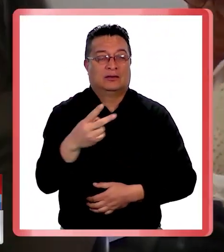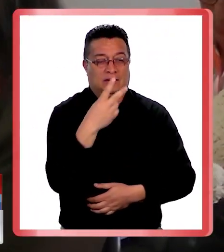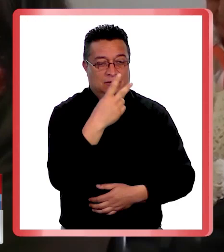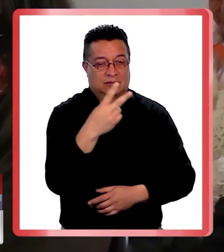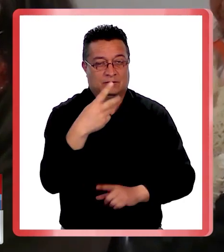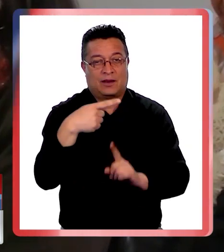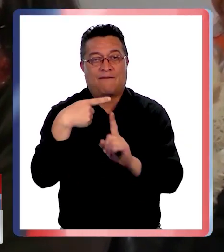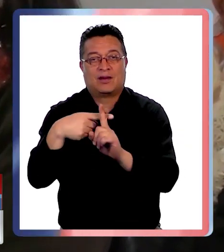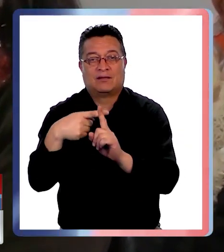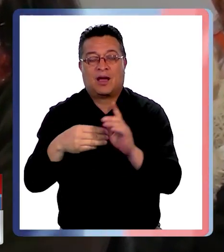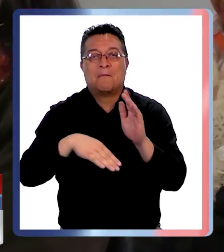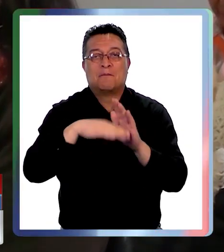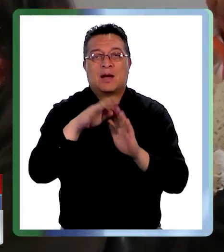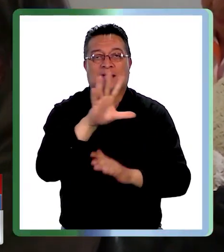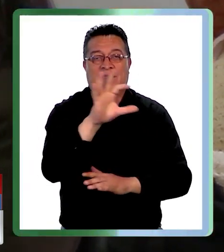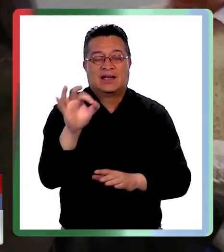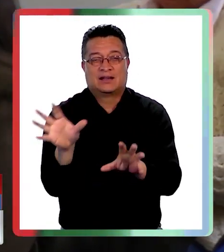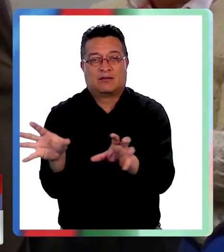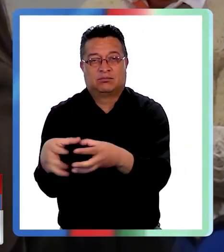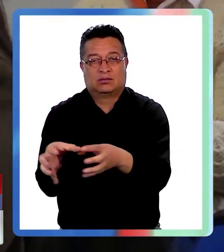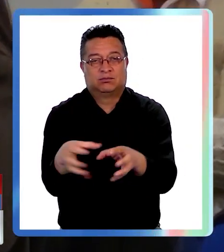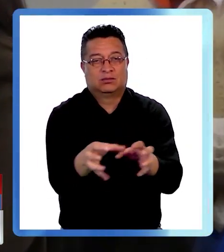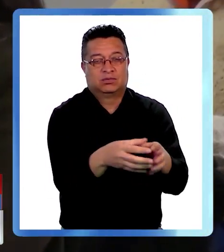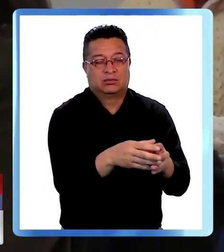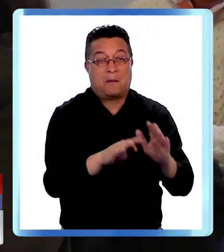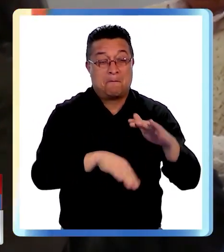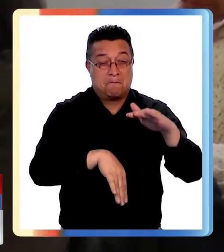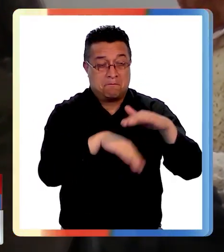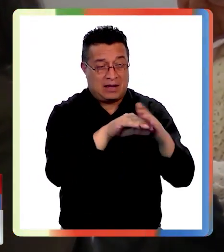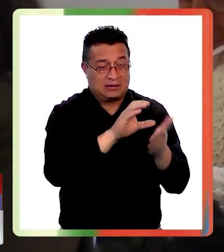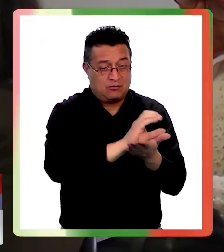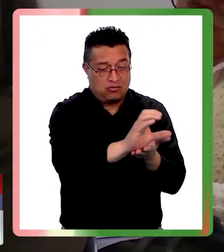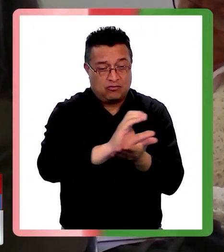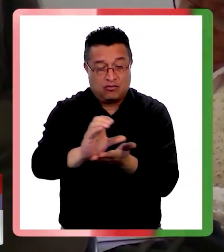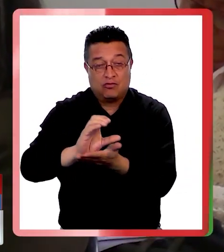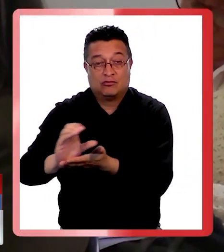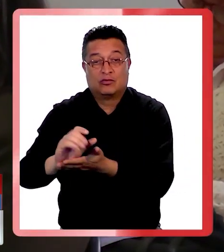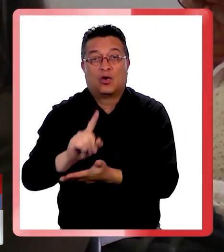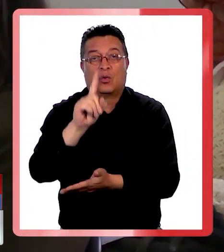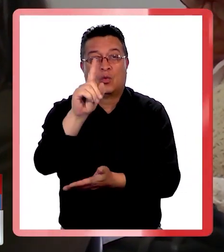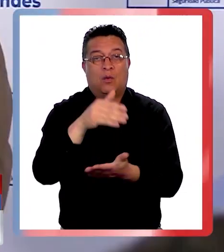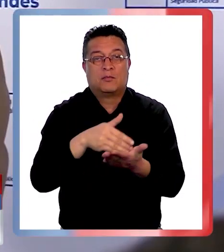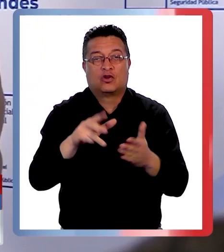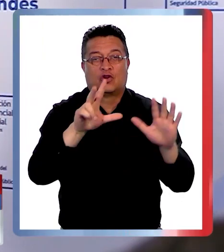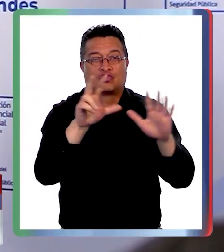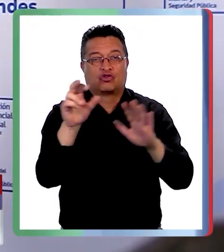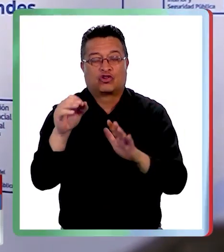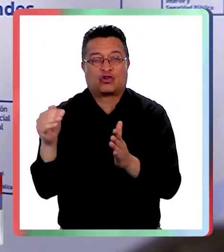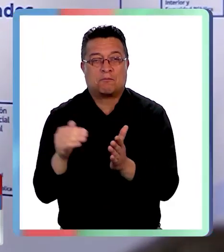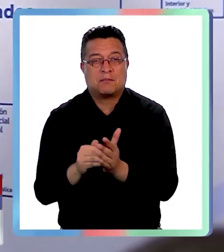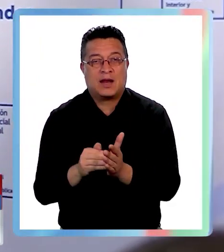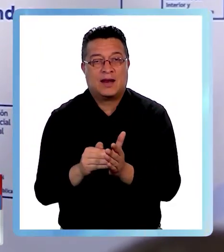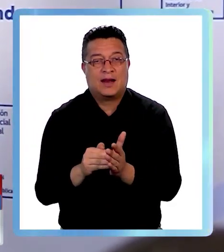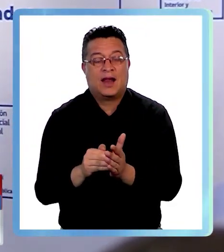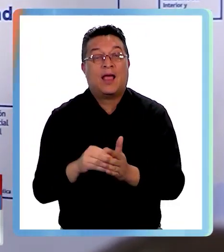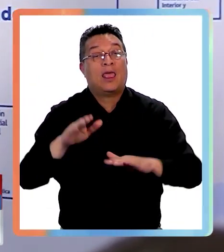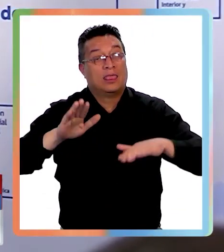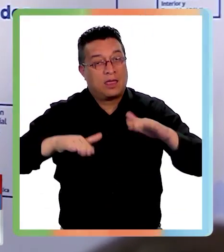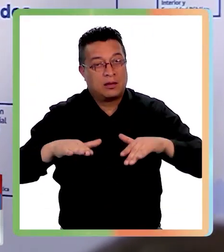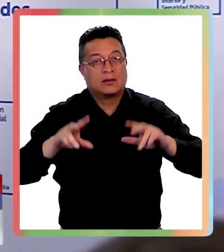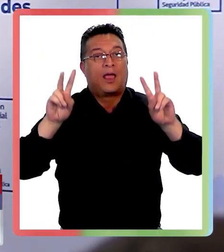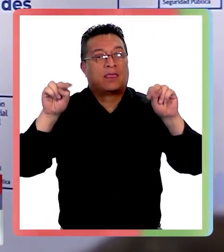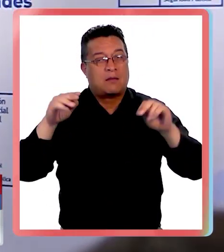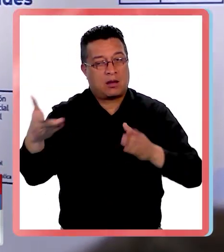donde se verán beneficiadas más de 500 organizaciones. El monto máximo que se entregará por proyecto será de 1.800.000 pesos, pero